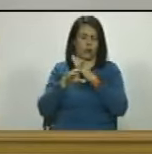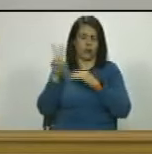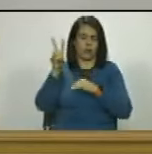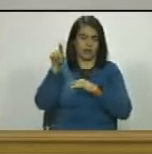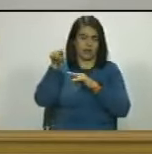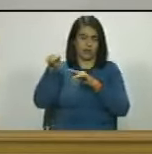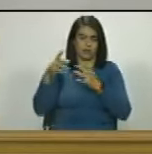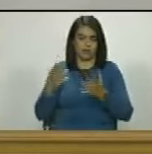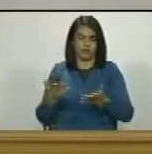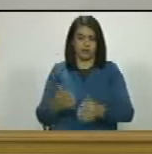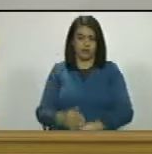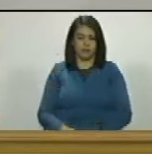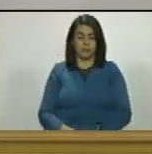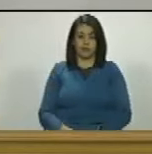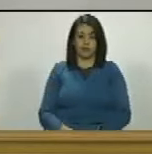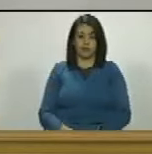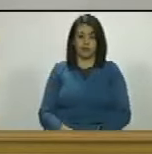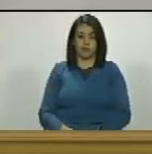Venezuela